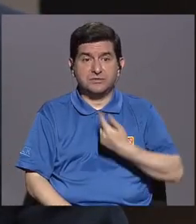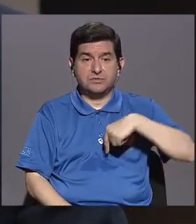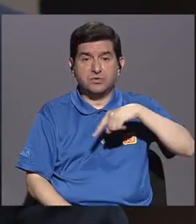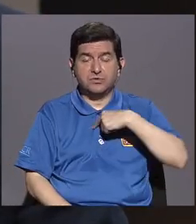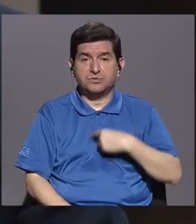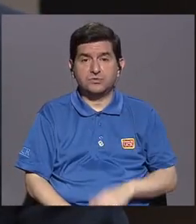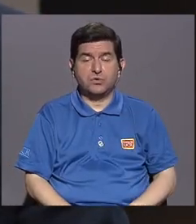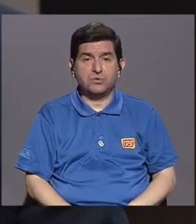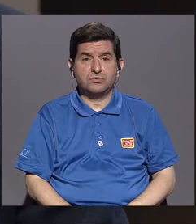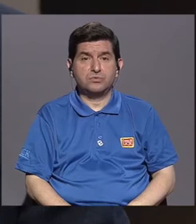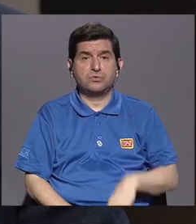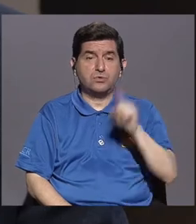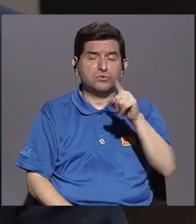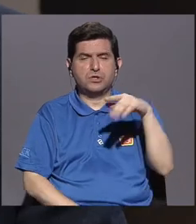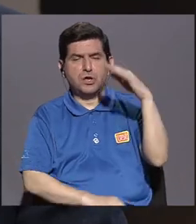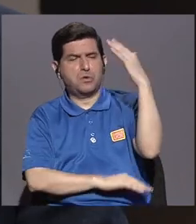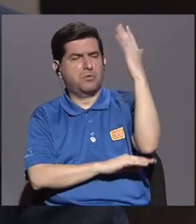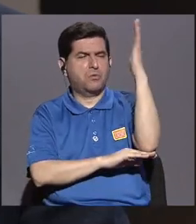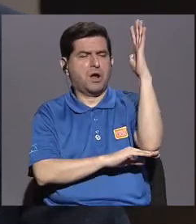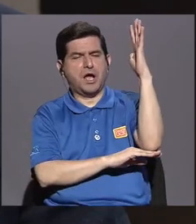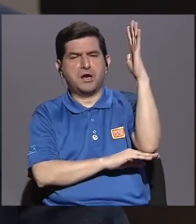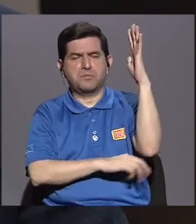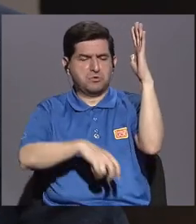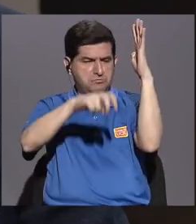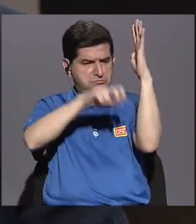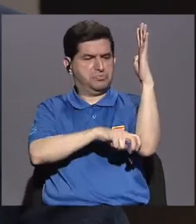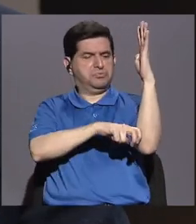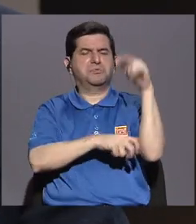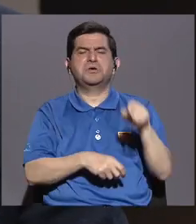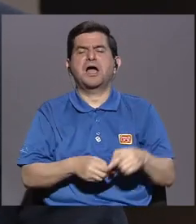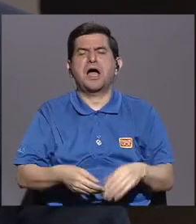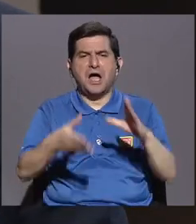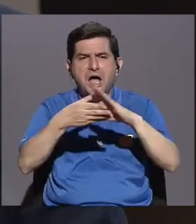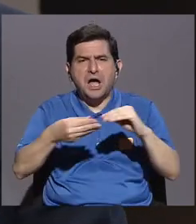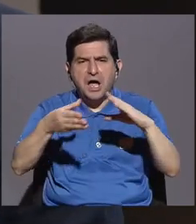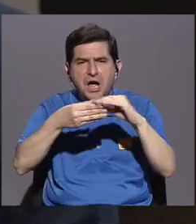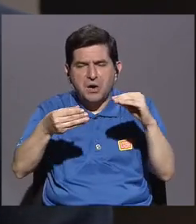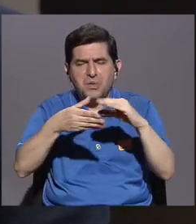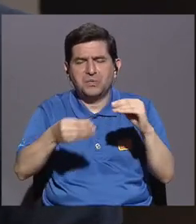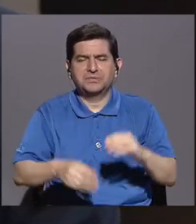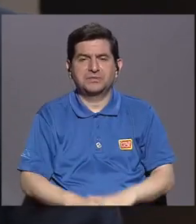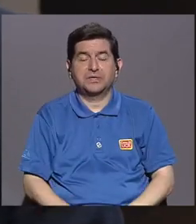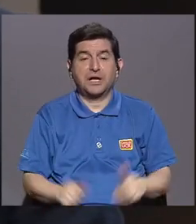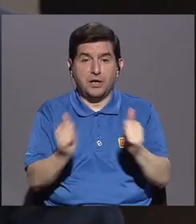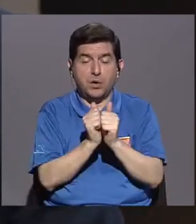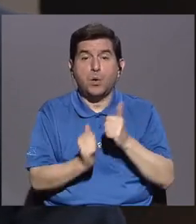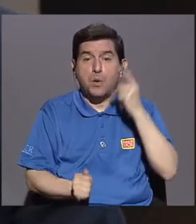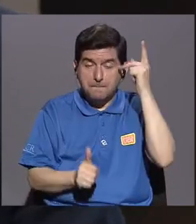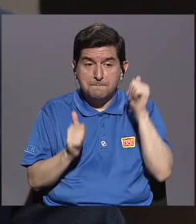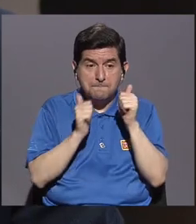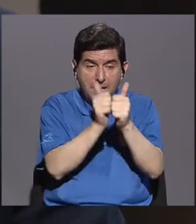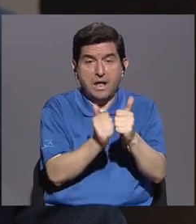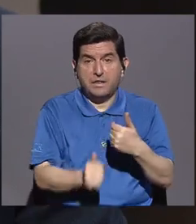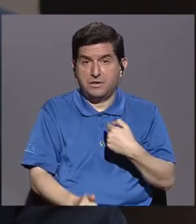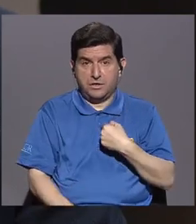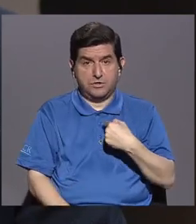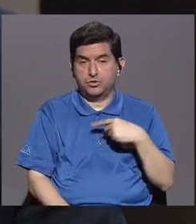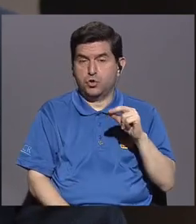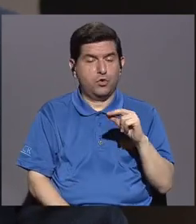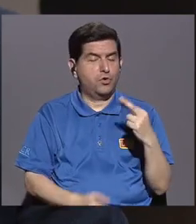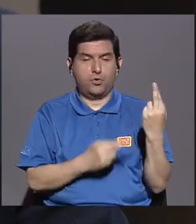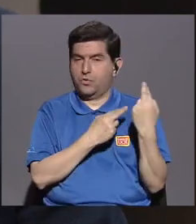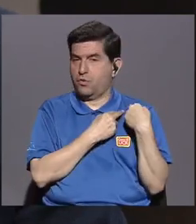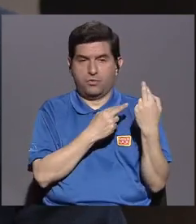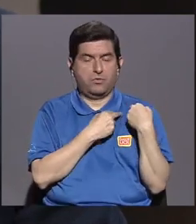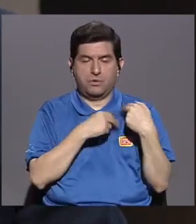debajo de uno de los árboles de la plaza y ahí empezamos a contar historias, obviamente con los papás a la par, porque yo no iba a hacer cargo,